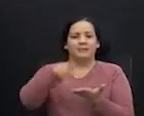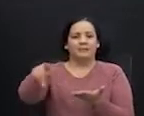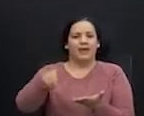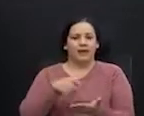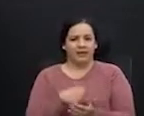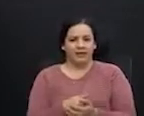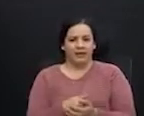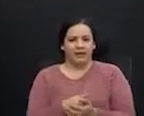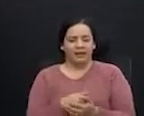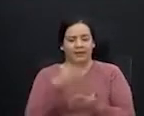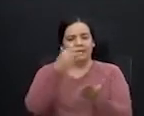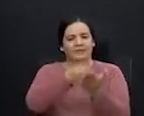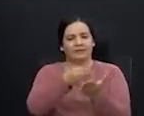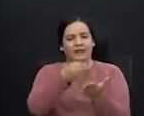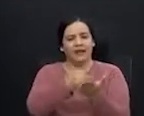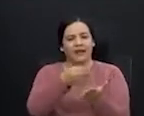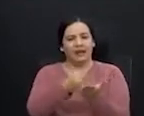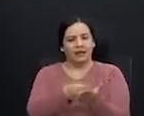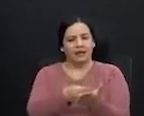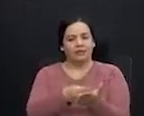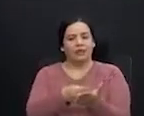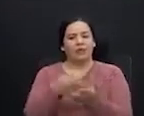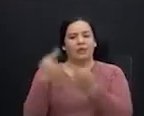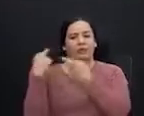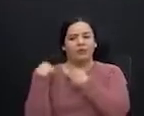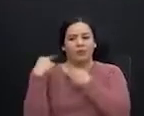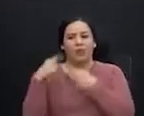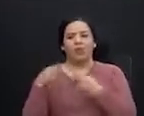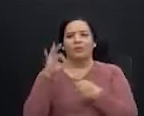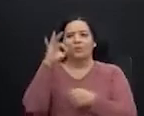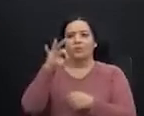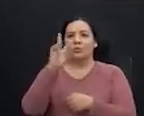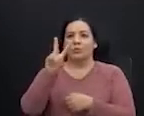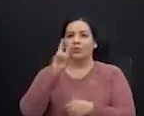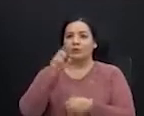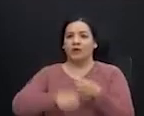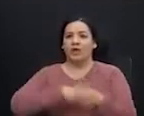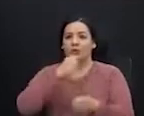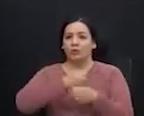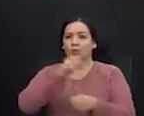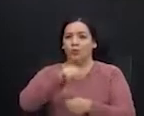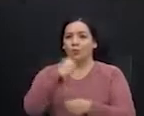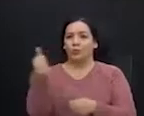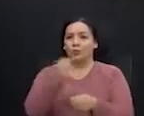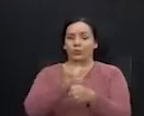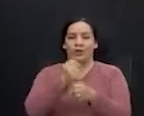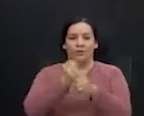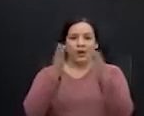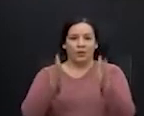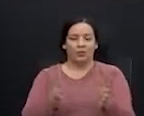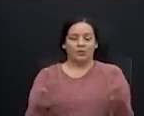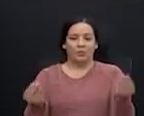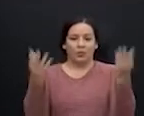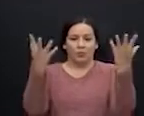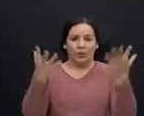el salario que corresponde durante los próximos dos años a otros trabajadores públicos.